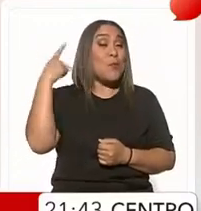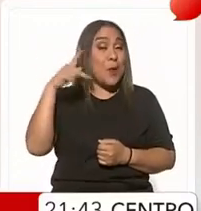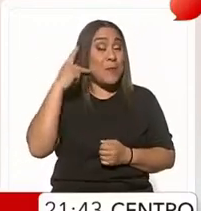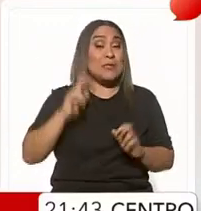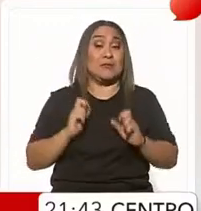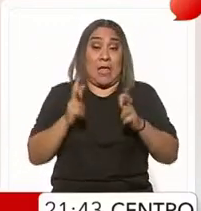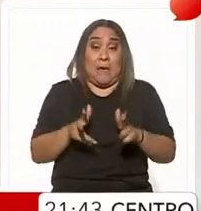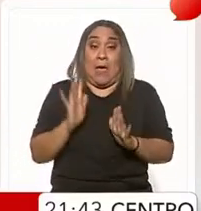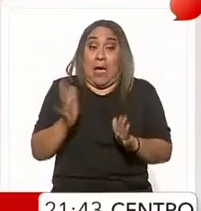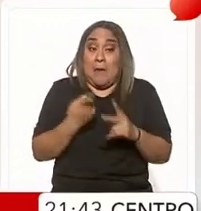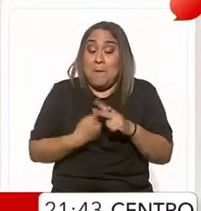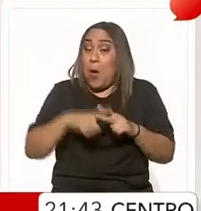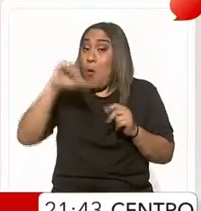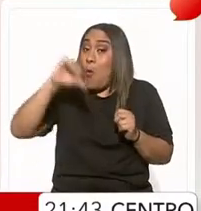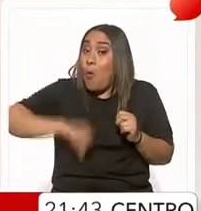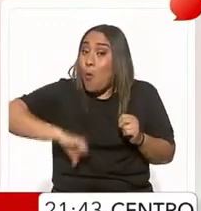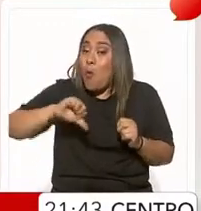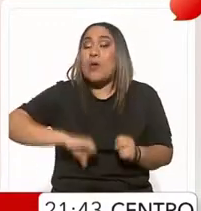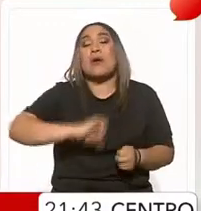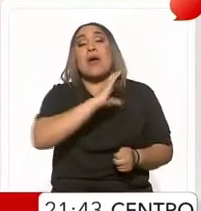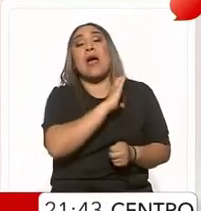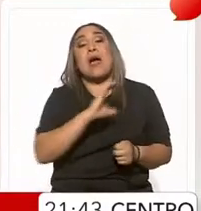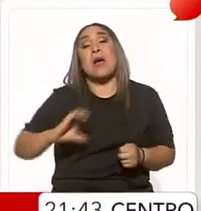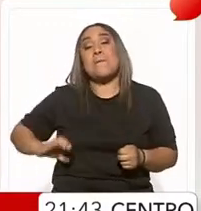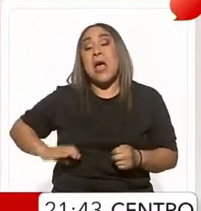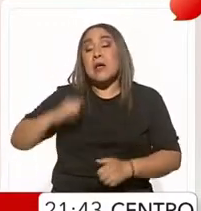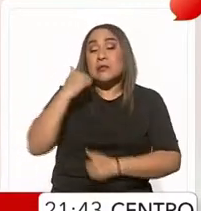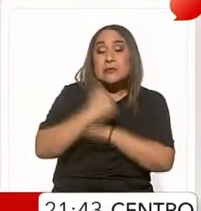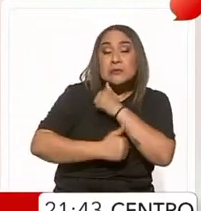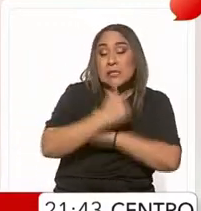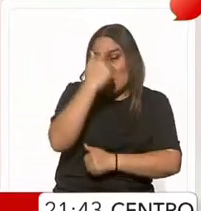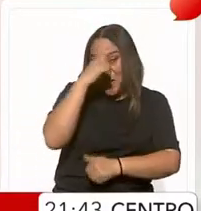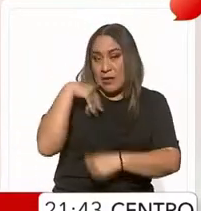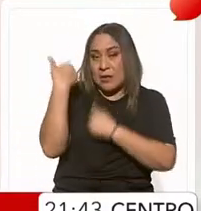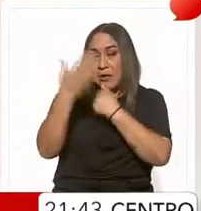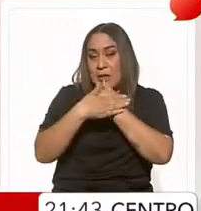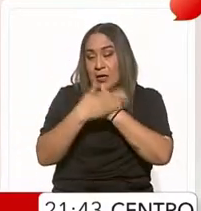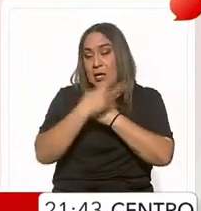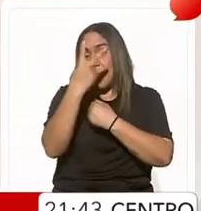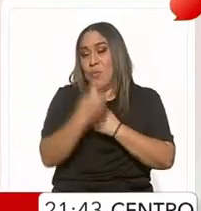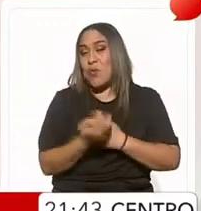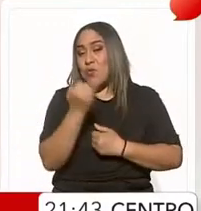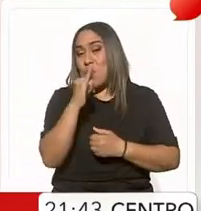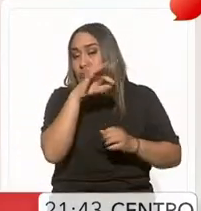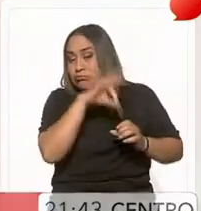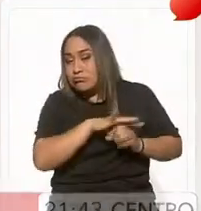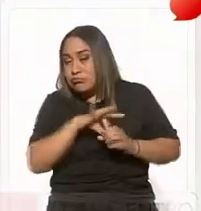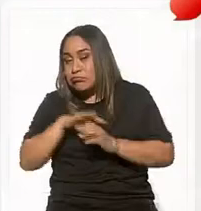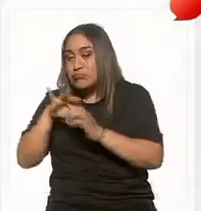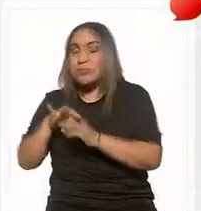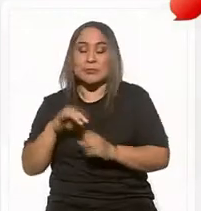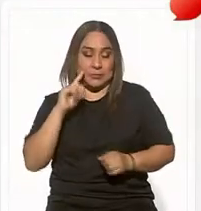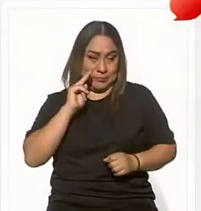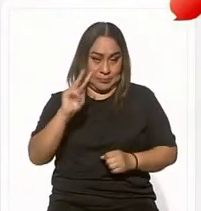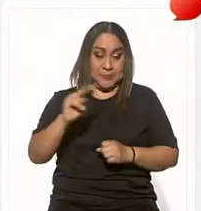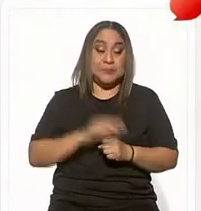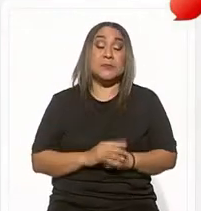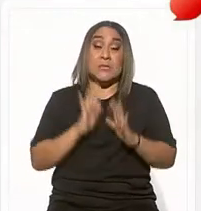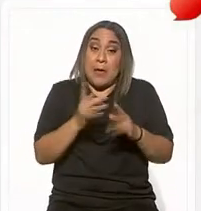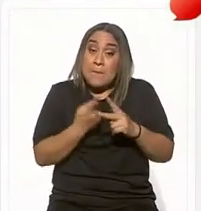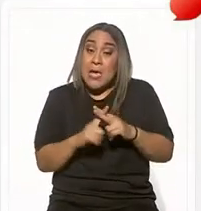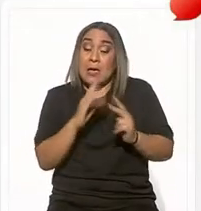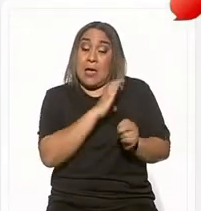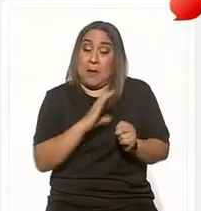iniciaron hoy campañas rumbo a los comicios del 2 de junio. Vamos a ver la información. En el arranque de